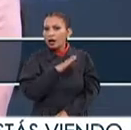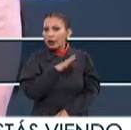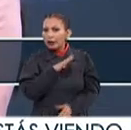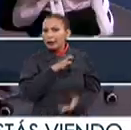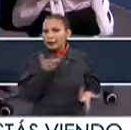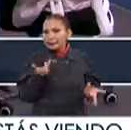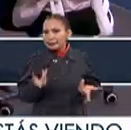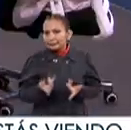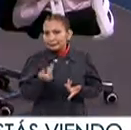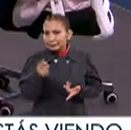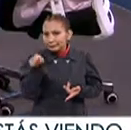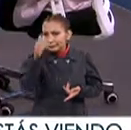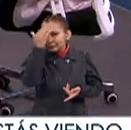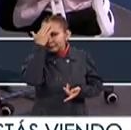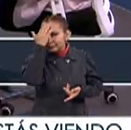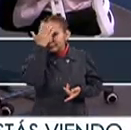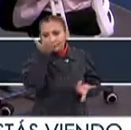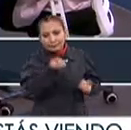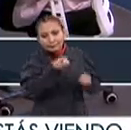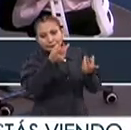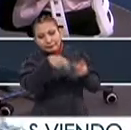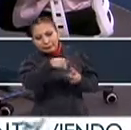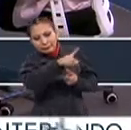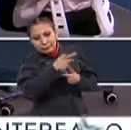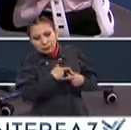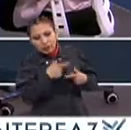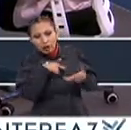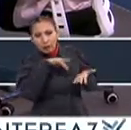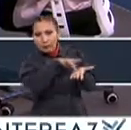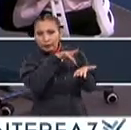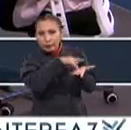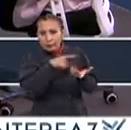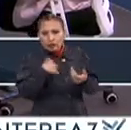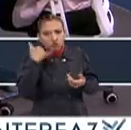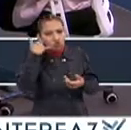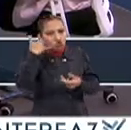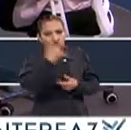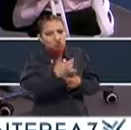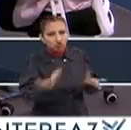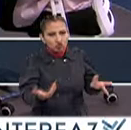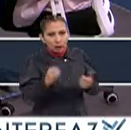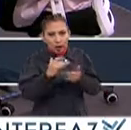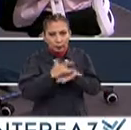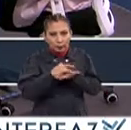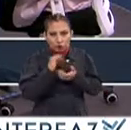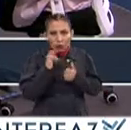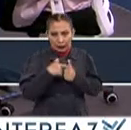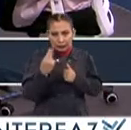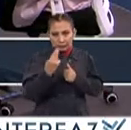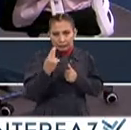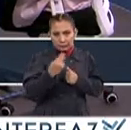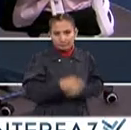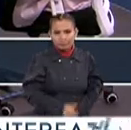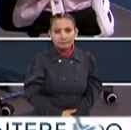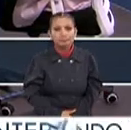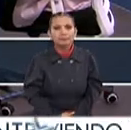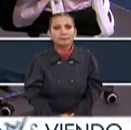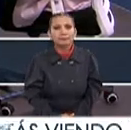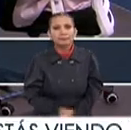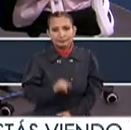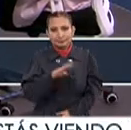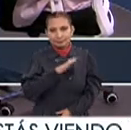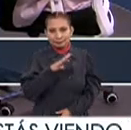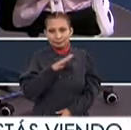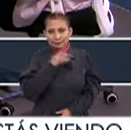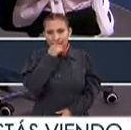¿Algún que tú conozcas? ¿Algún número donde puedan apoyarse Las personas que sientan que existe este padecimiento? Es correcto